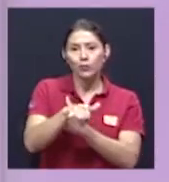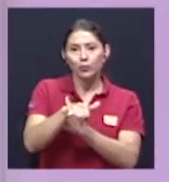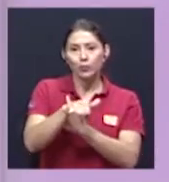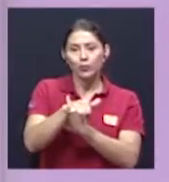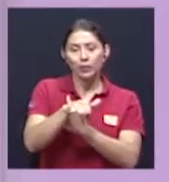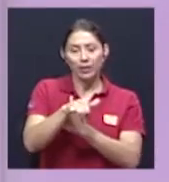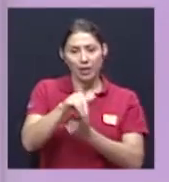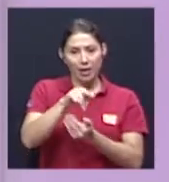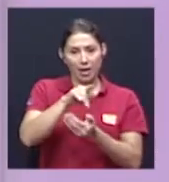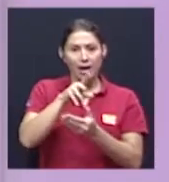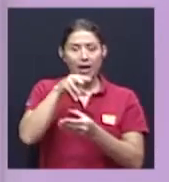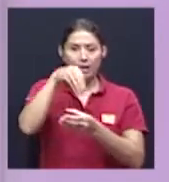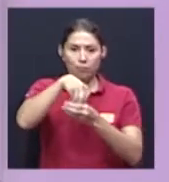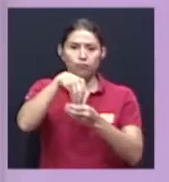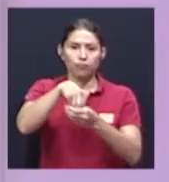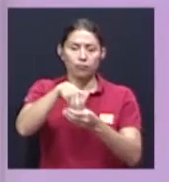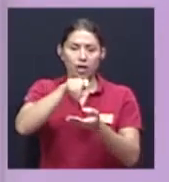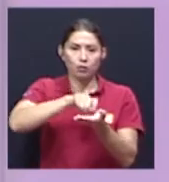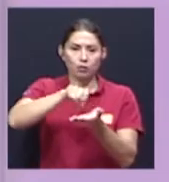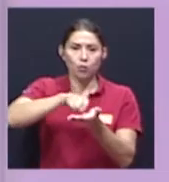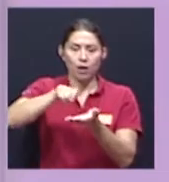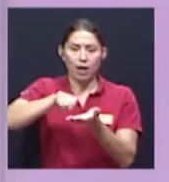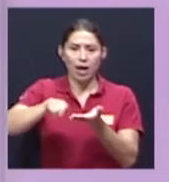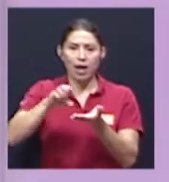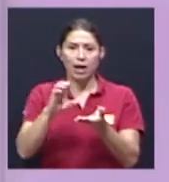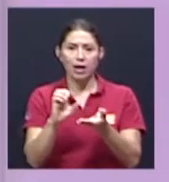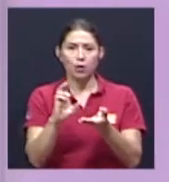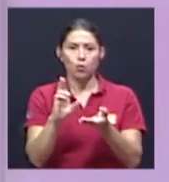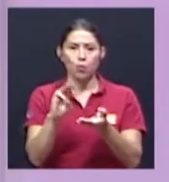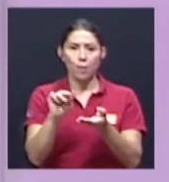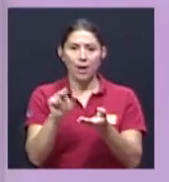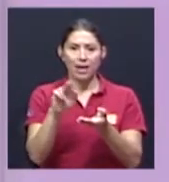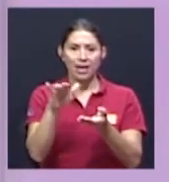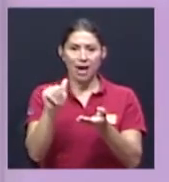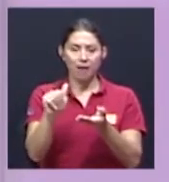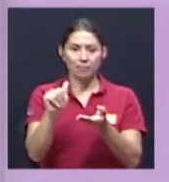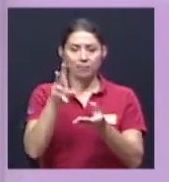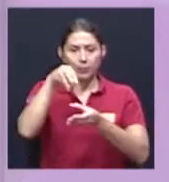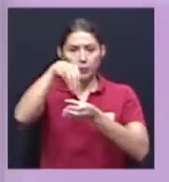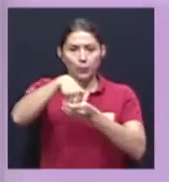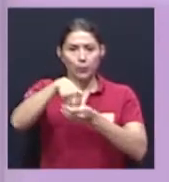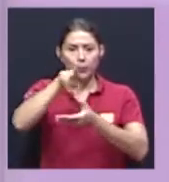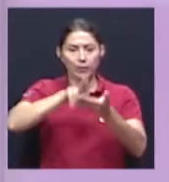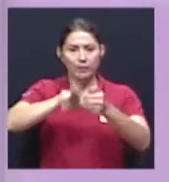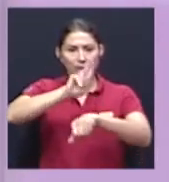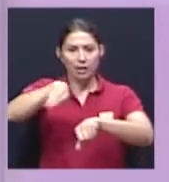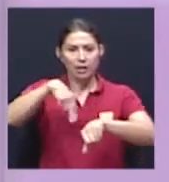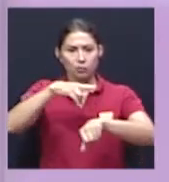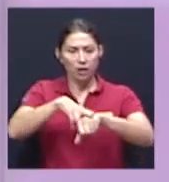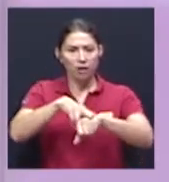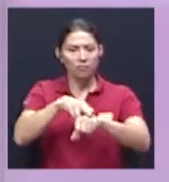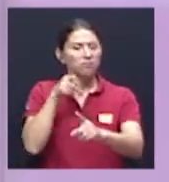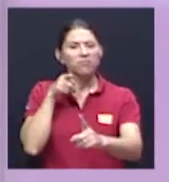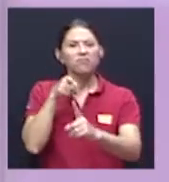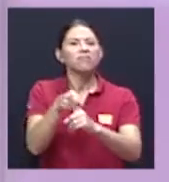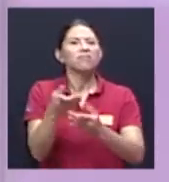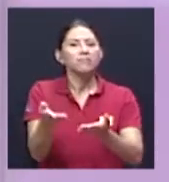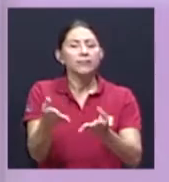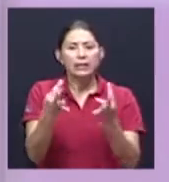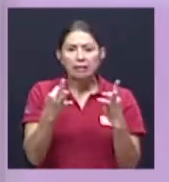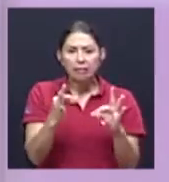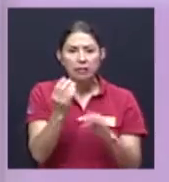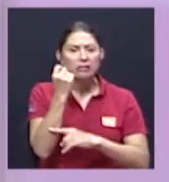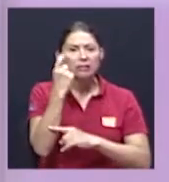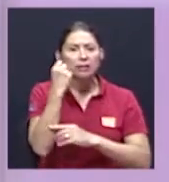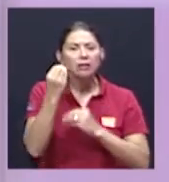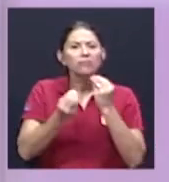la escuela y de la Universidad Nacional que se propone tratar de entender qué es lo que